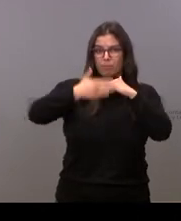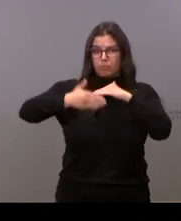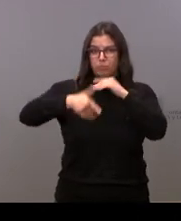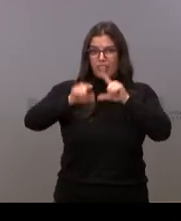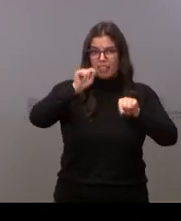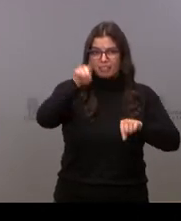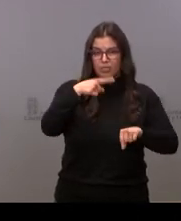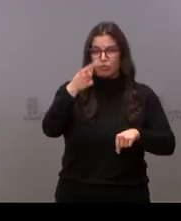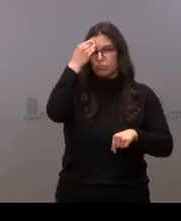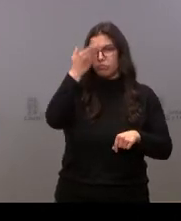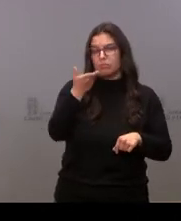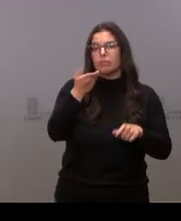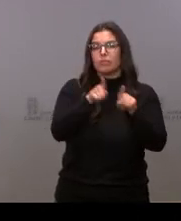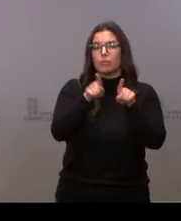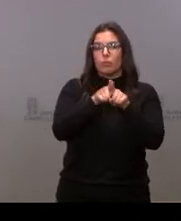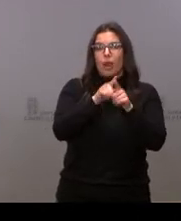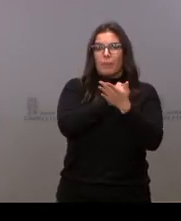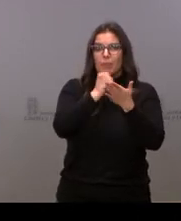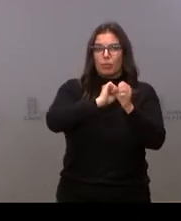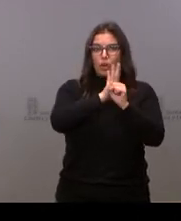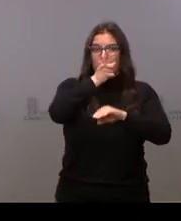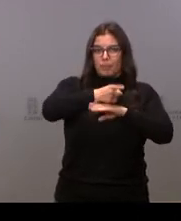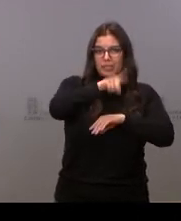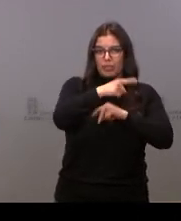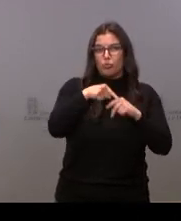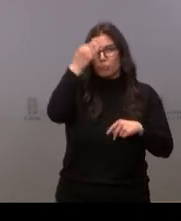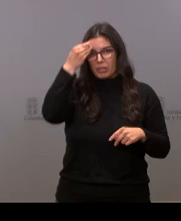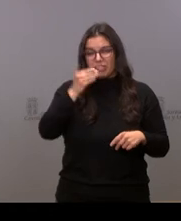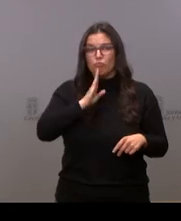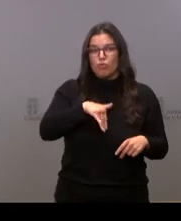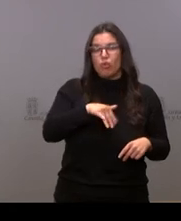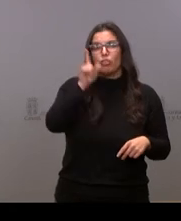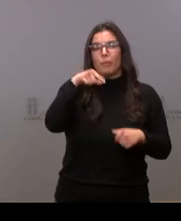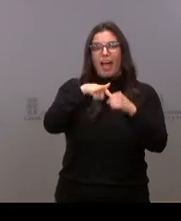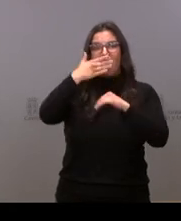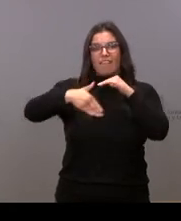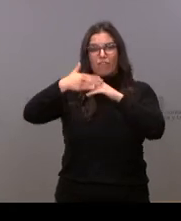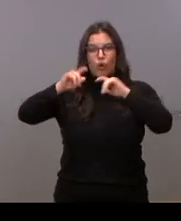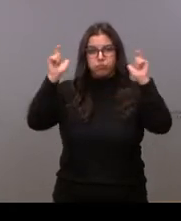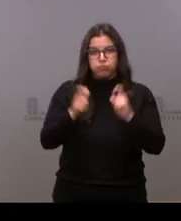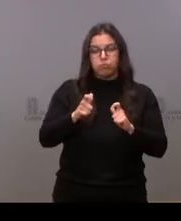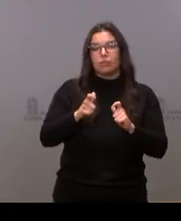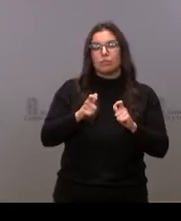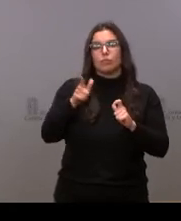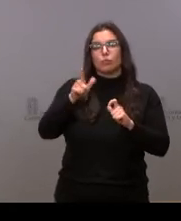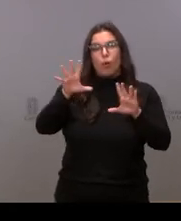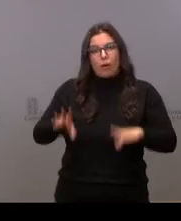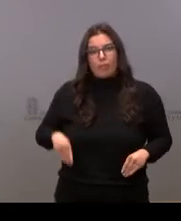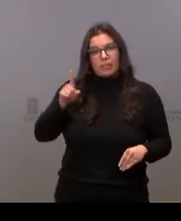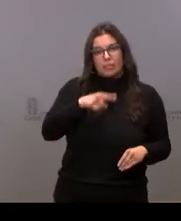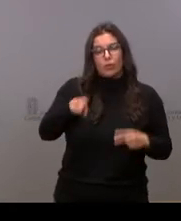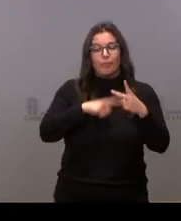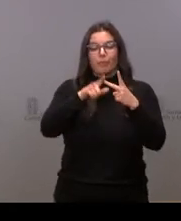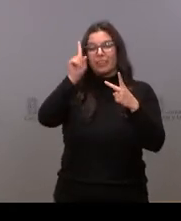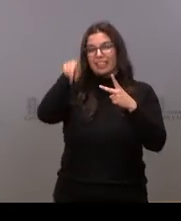estén encaminadas una vez que se ha descartado el pasaporte COVID y si usted es partidario de la reducción de aforos. Y luego, sobre los presupuestos, visto